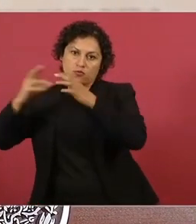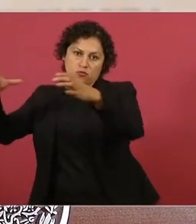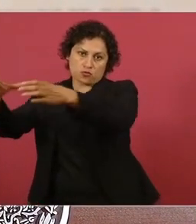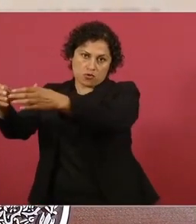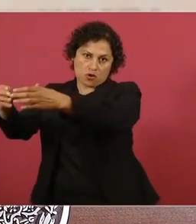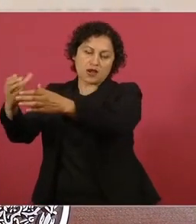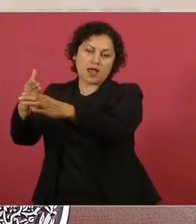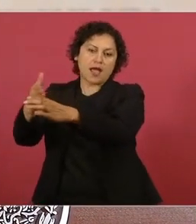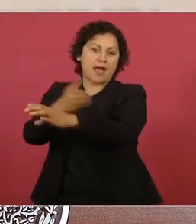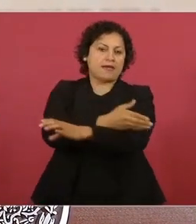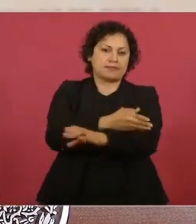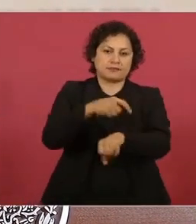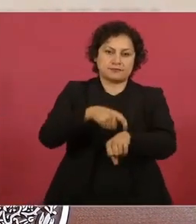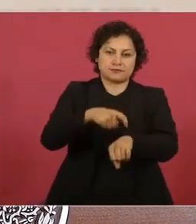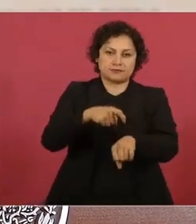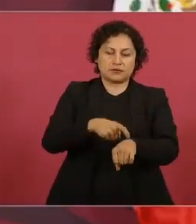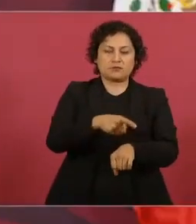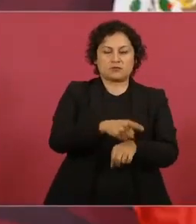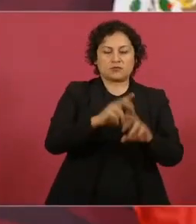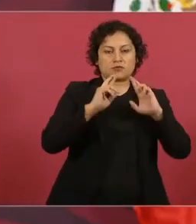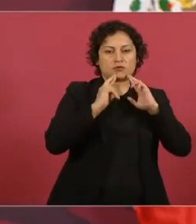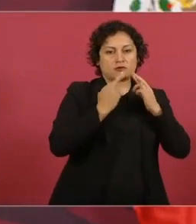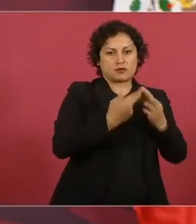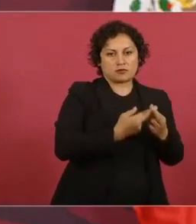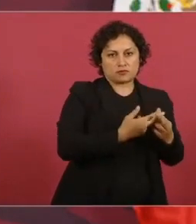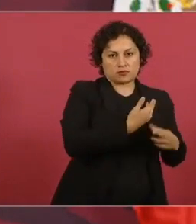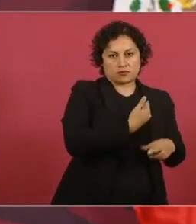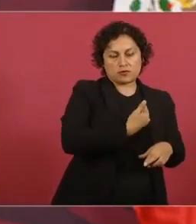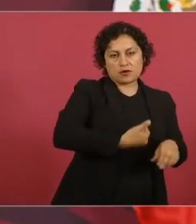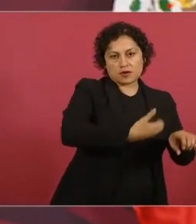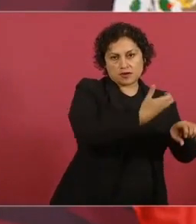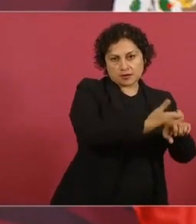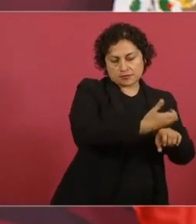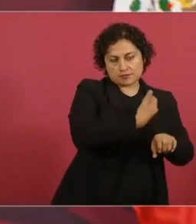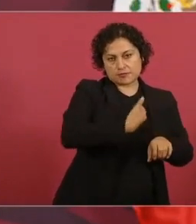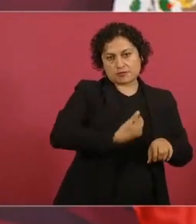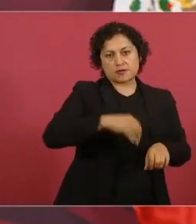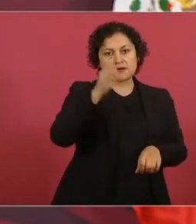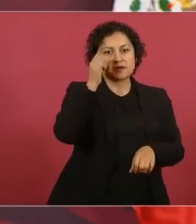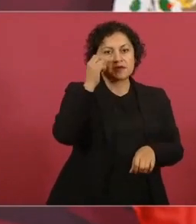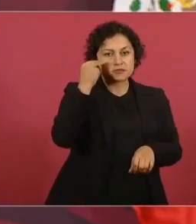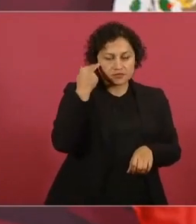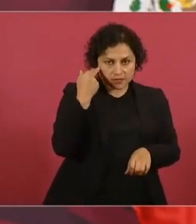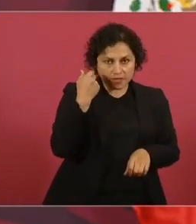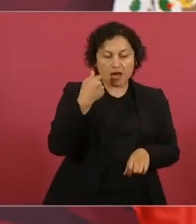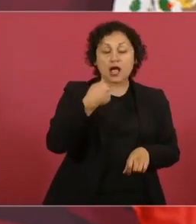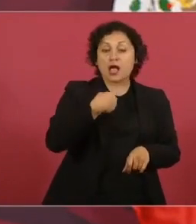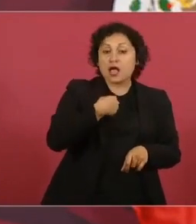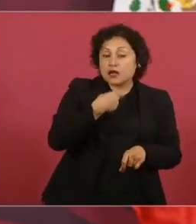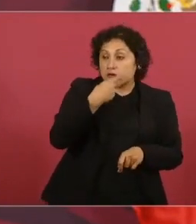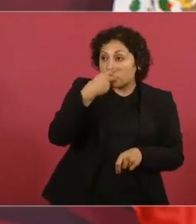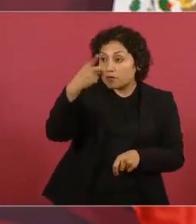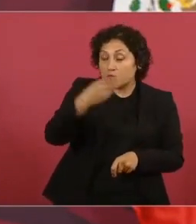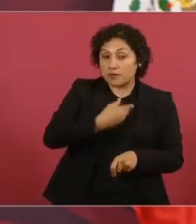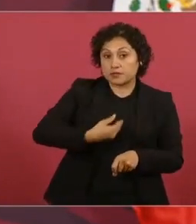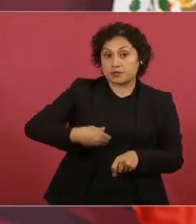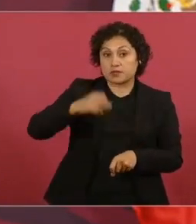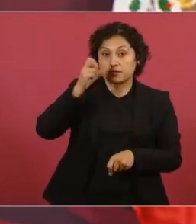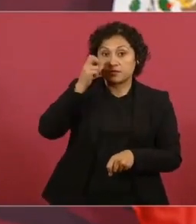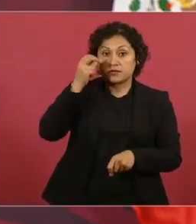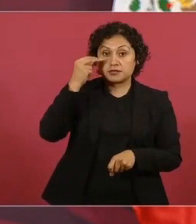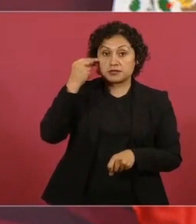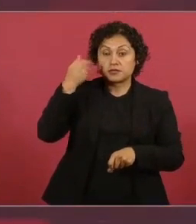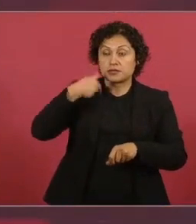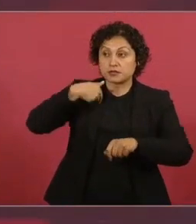y yo le agradecí al Presidente de China el apoyo que recibimos porque eso